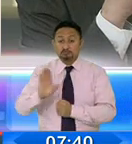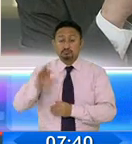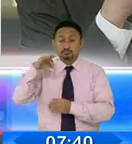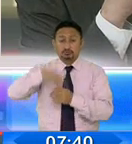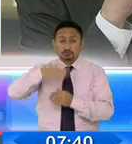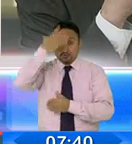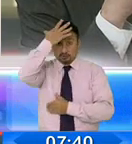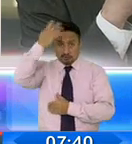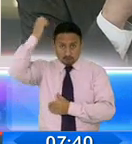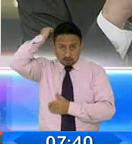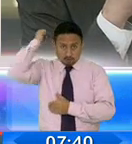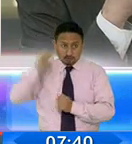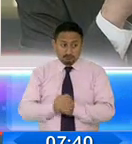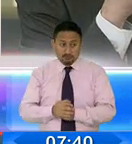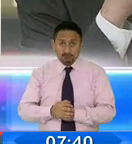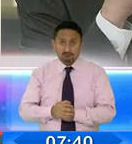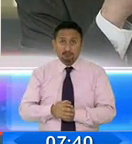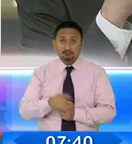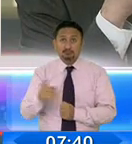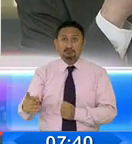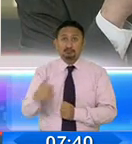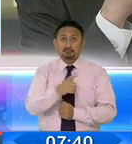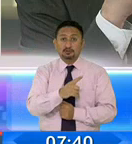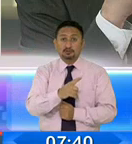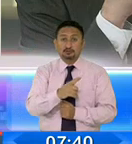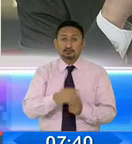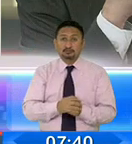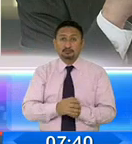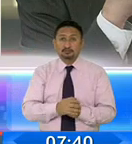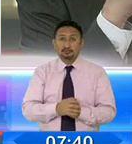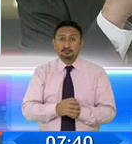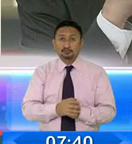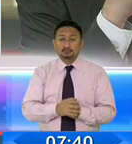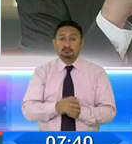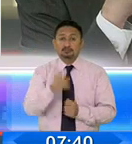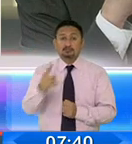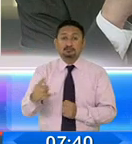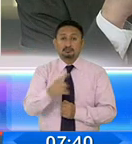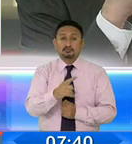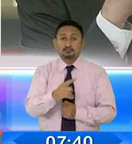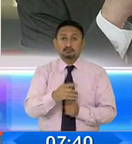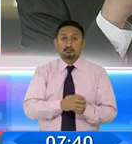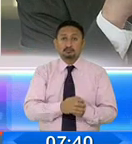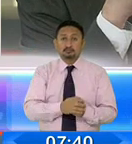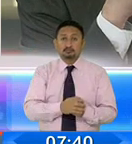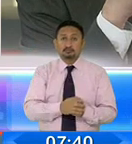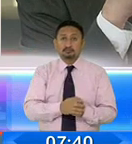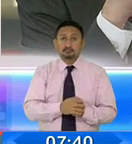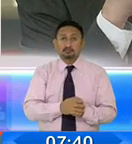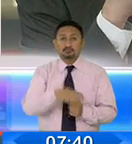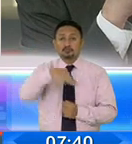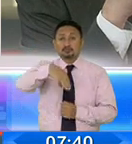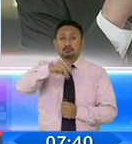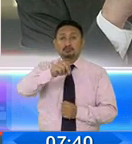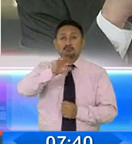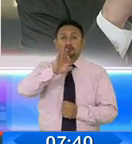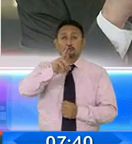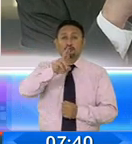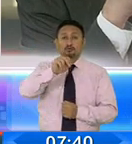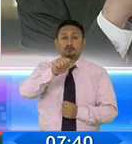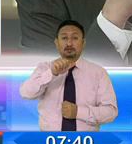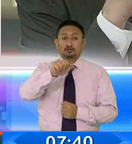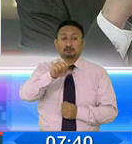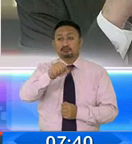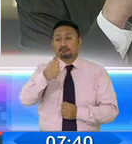Pérez se fueron al que está al ladito, al vecino. Se fueron donde el candidato César Montúfal y otros se fueron donde el